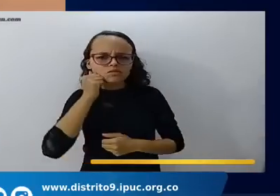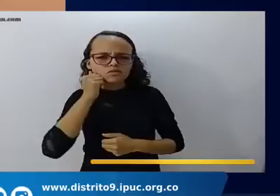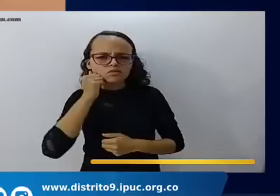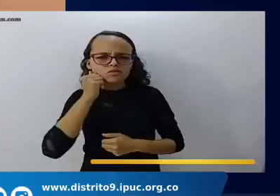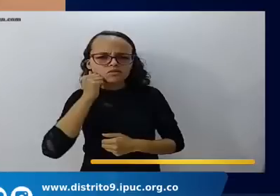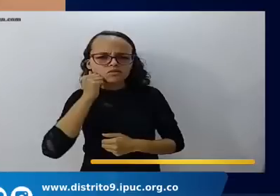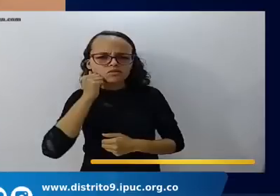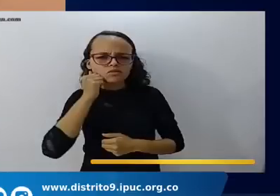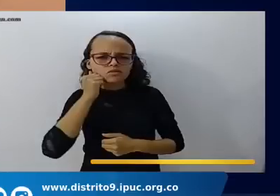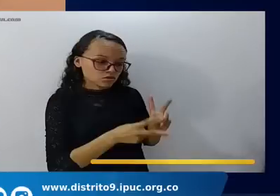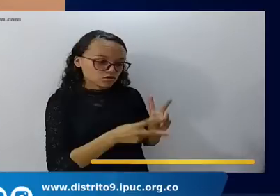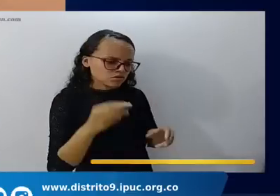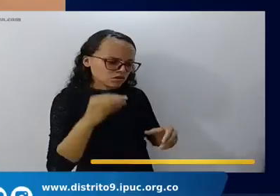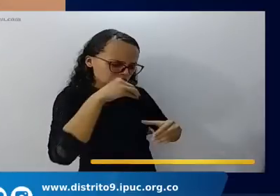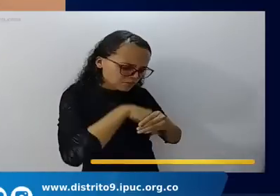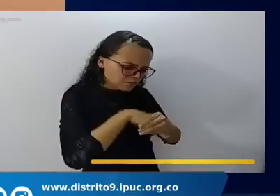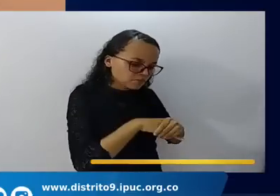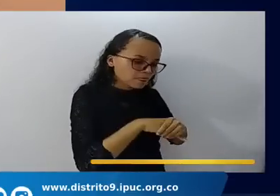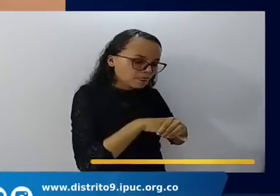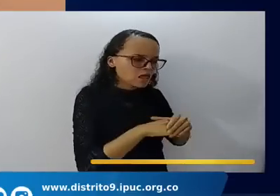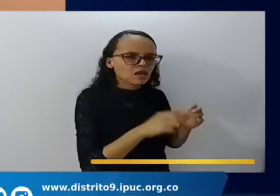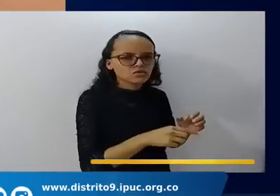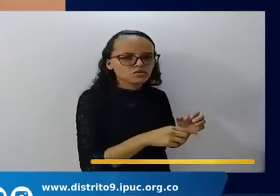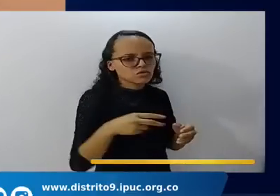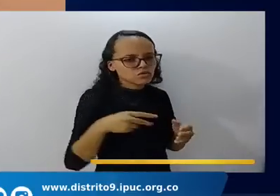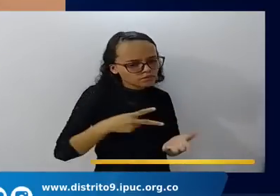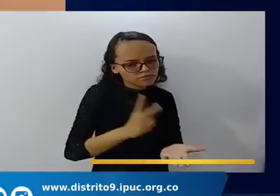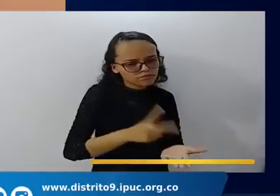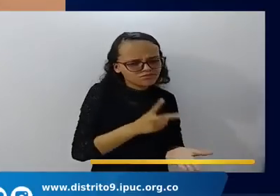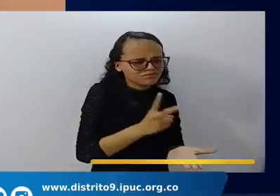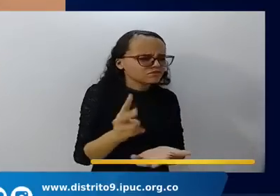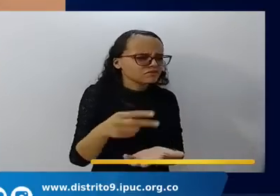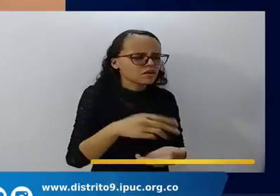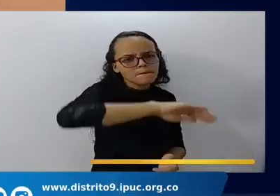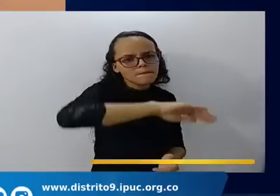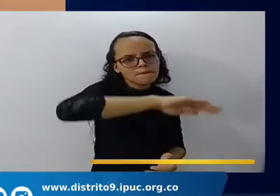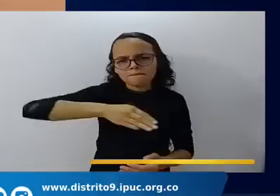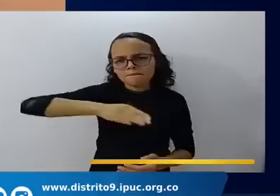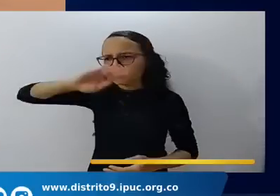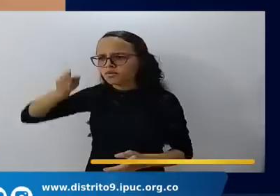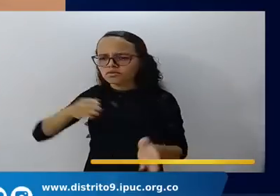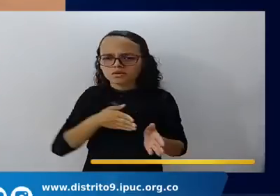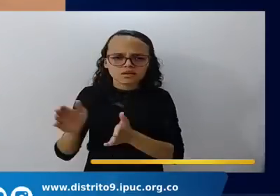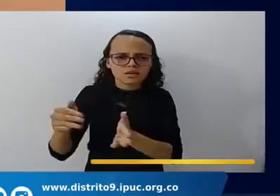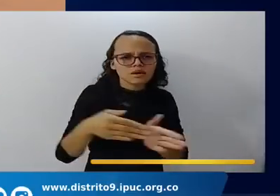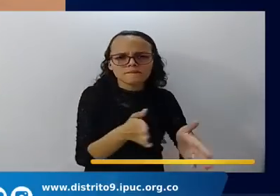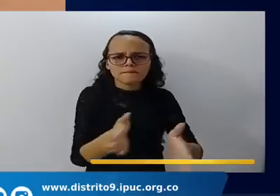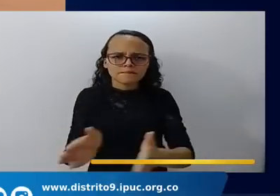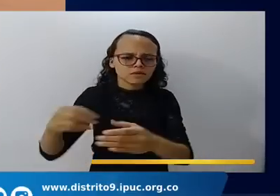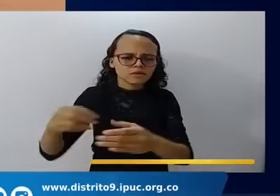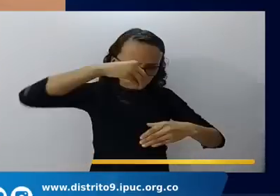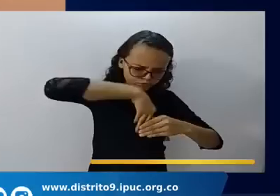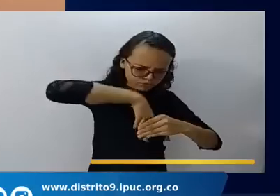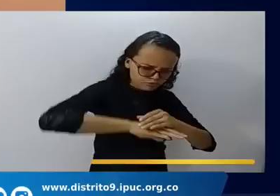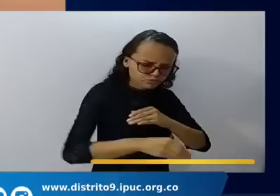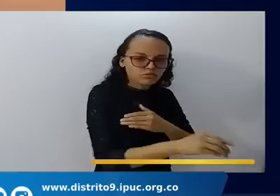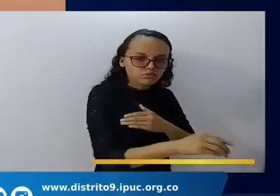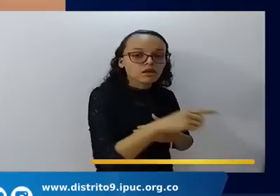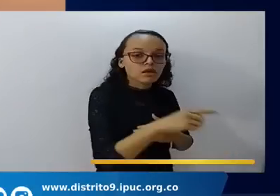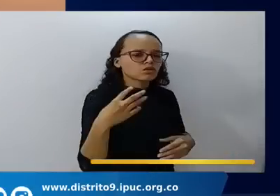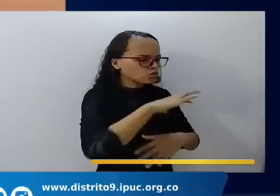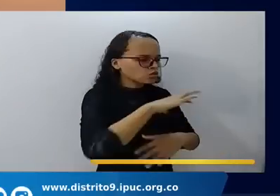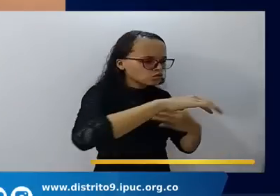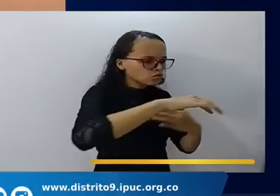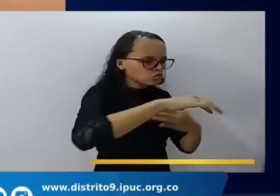cuales el mundo no era digno errando por los desiertos por los montes por las cuevas y por las cavernas de la tierra y todos estos